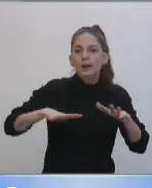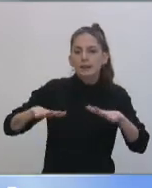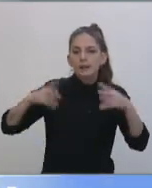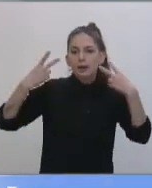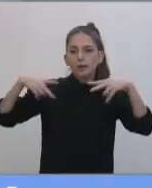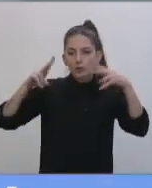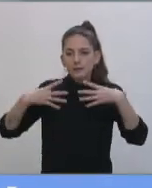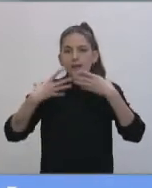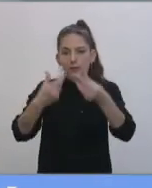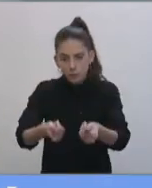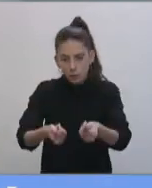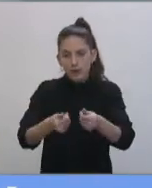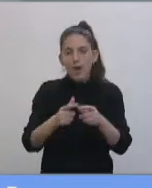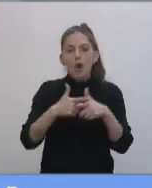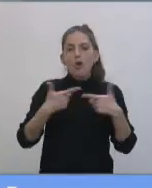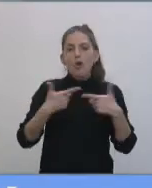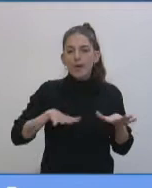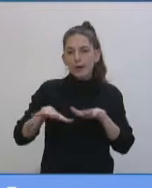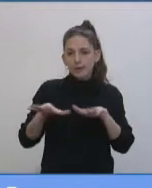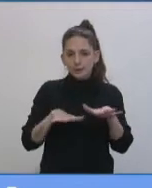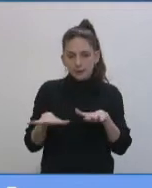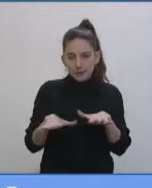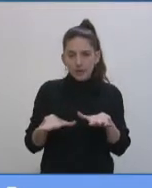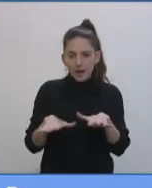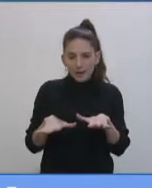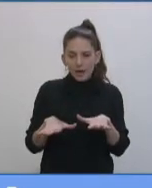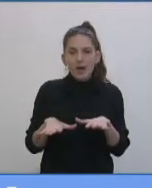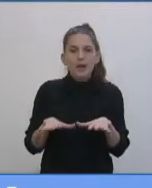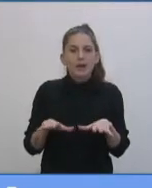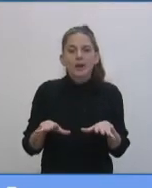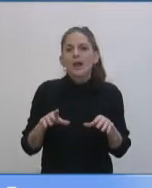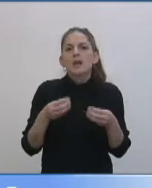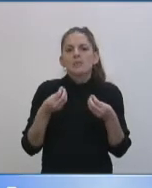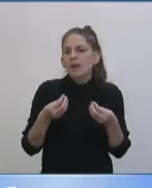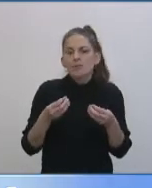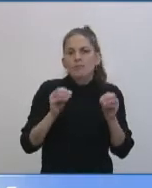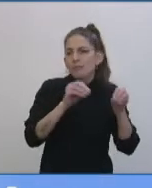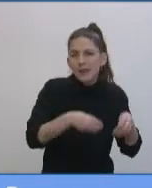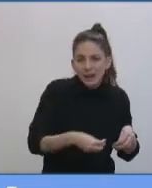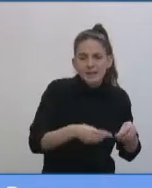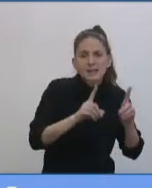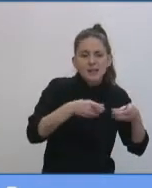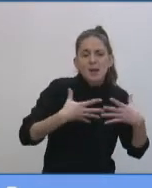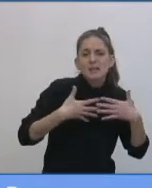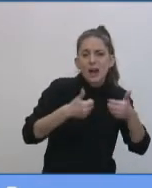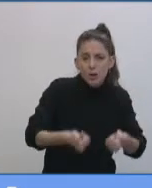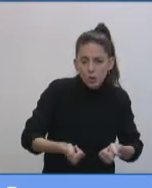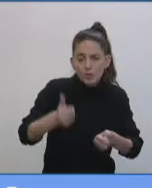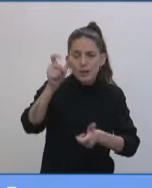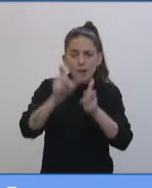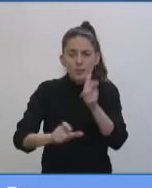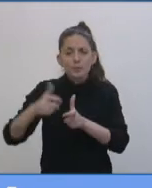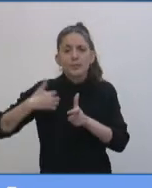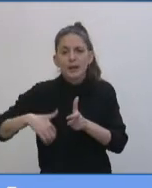no hay una actividad que haya sido afectada, además de la salud de los argentinos,